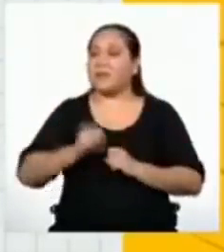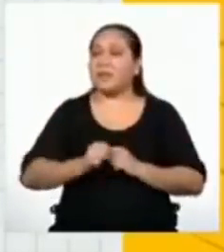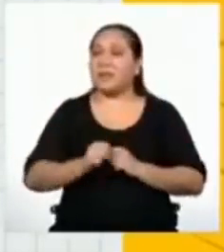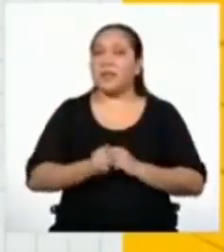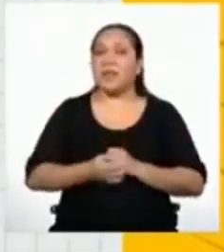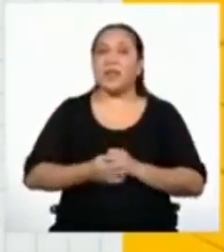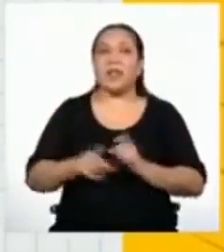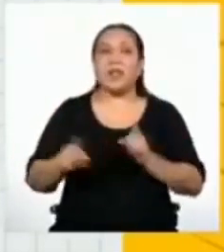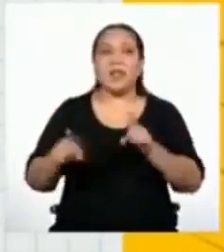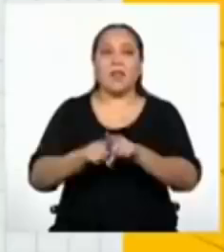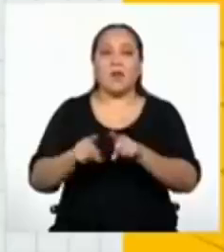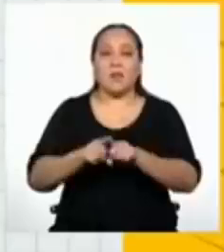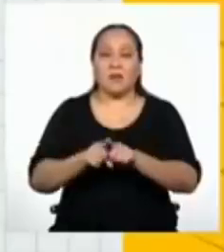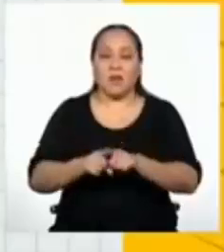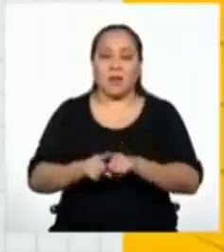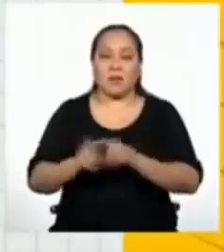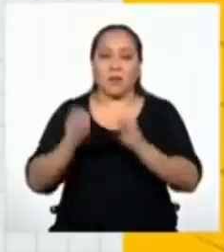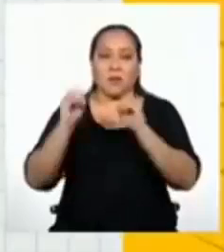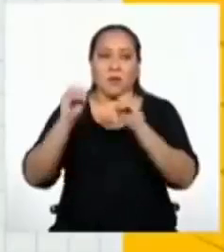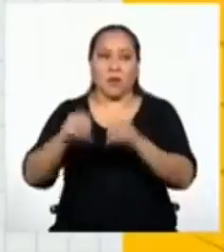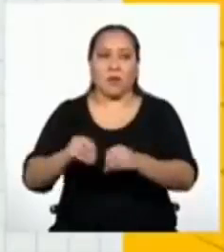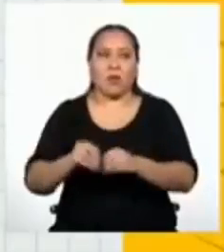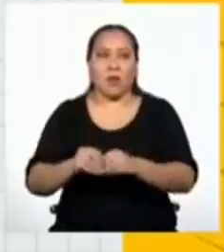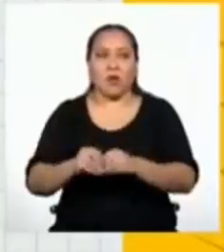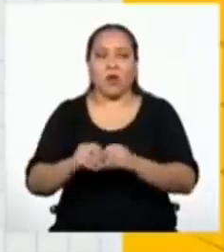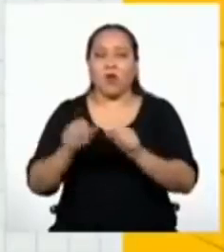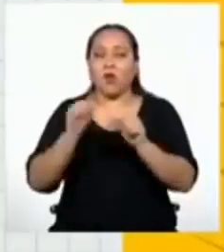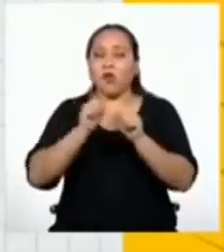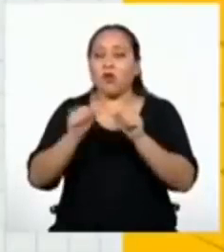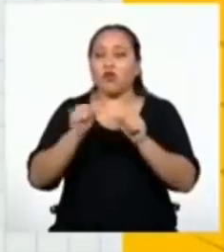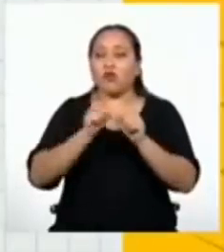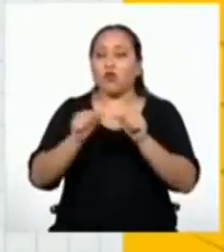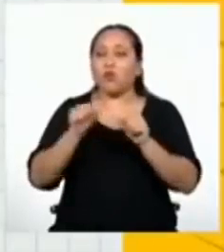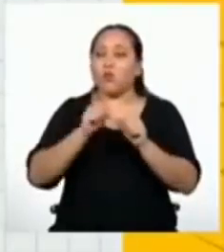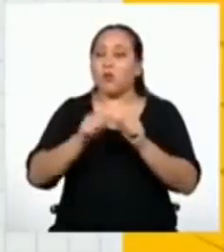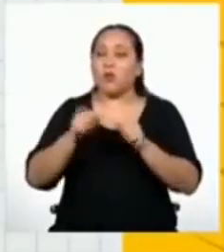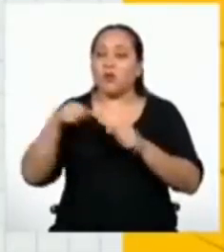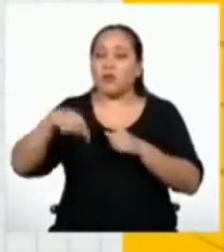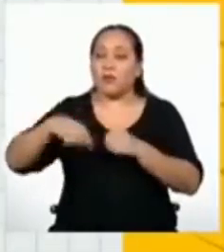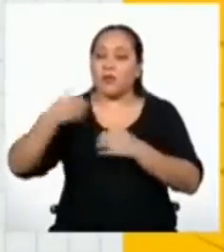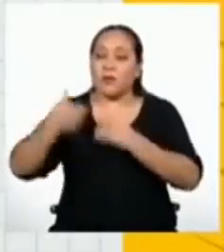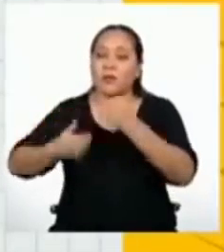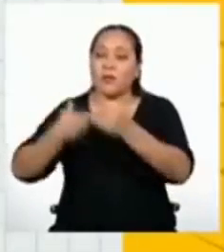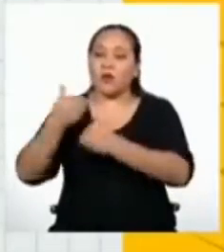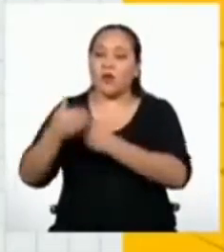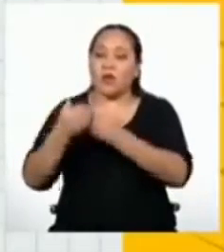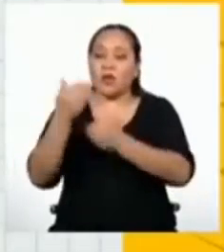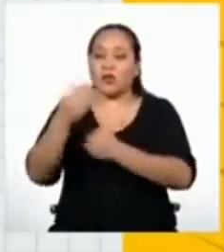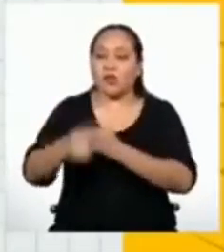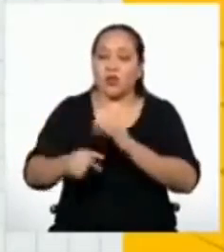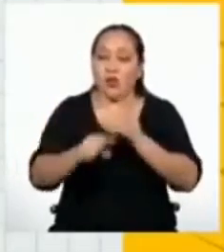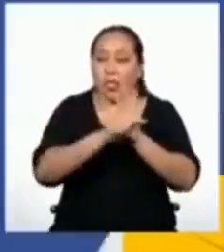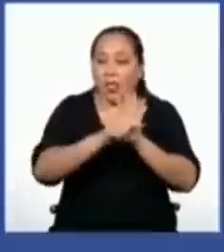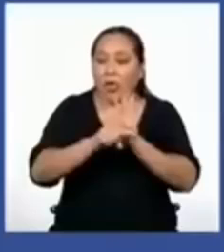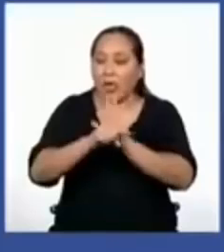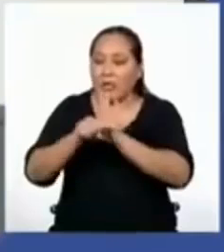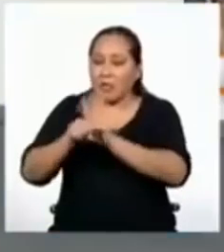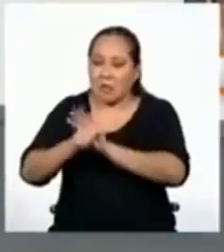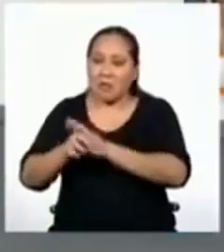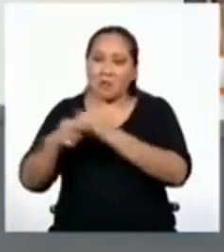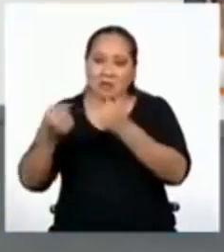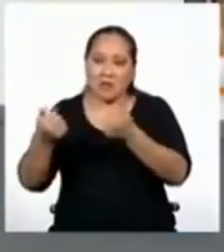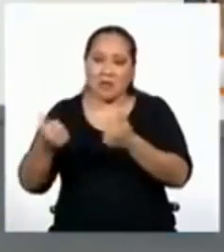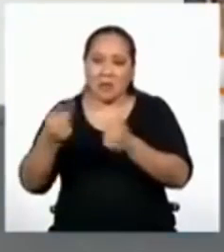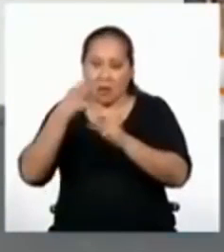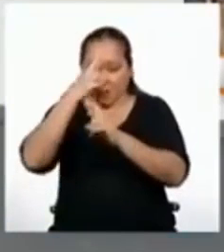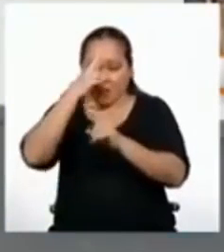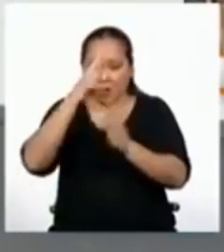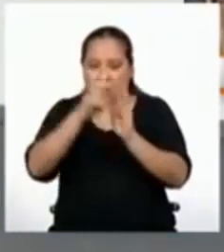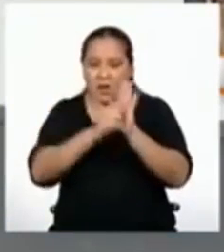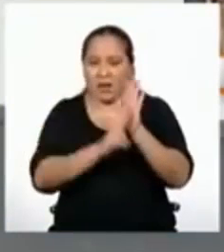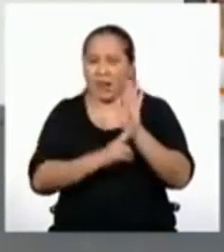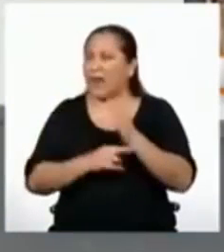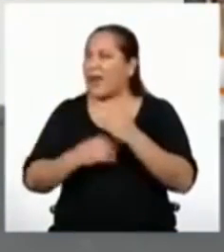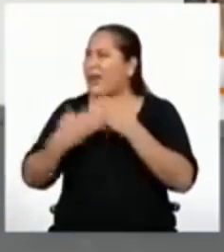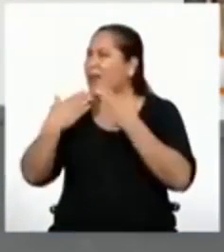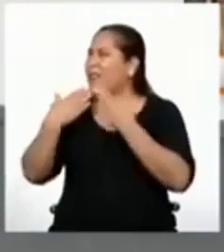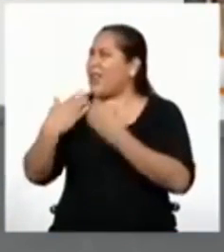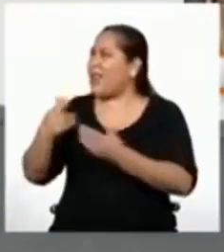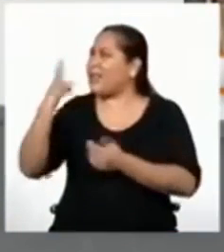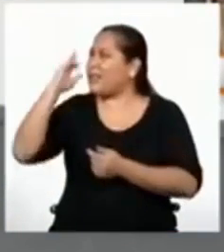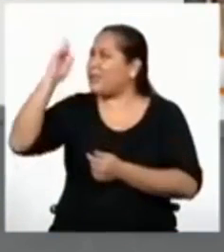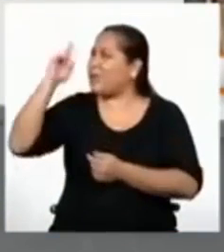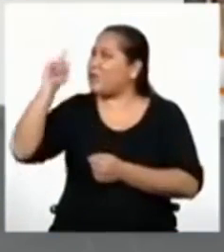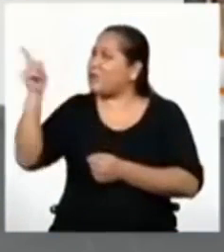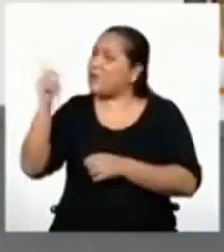también funciona cuando los términos de la progresión geométrica son todos números negativos. Profesor, muchas